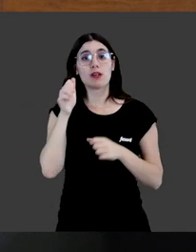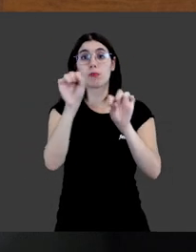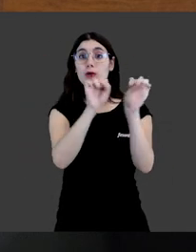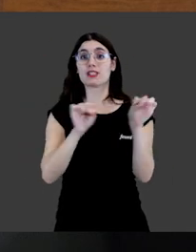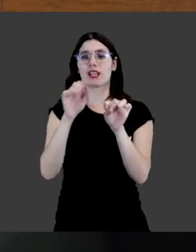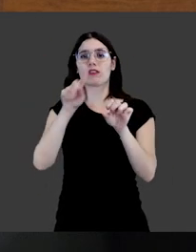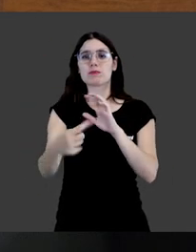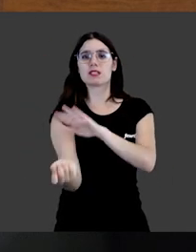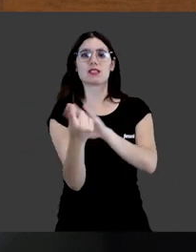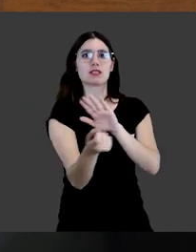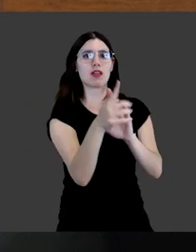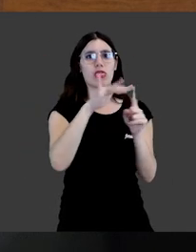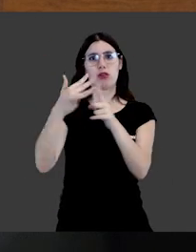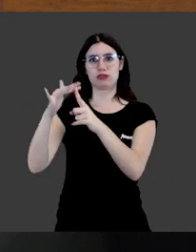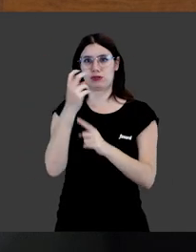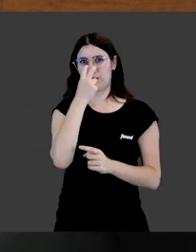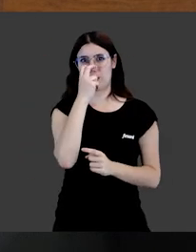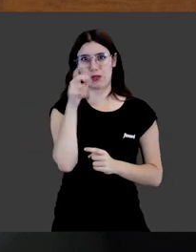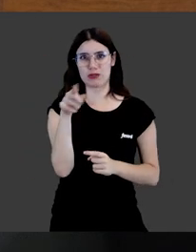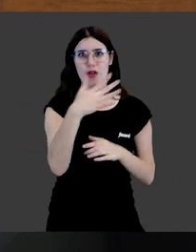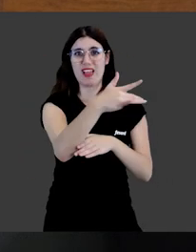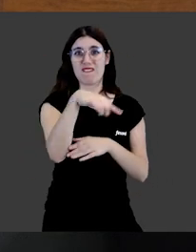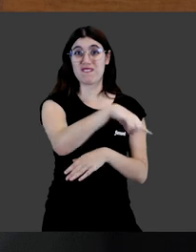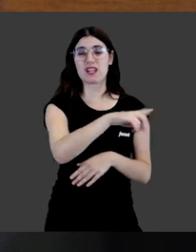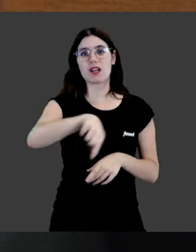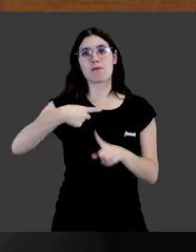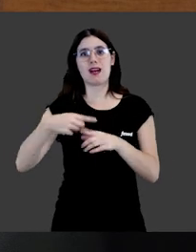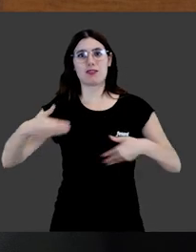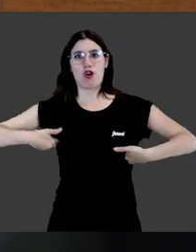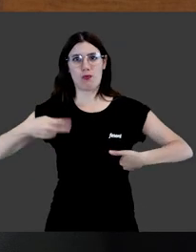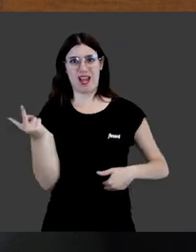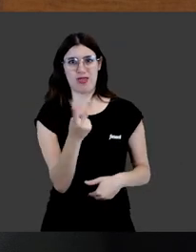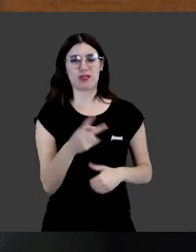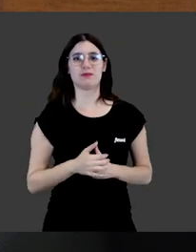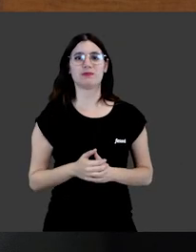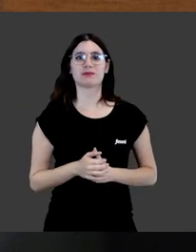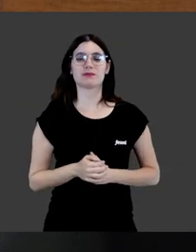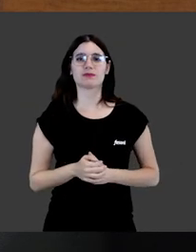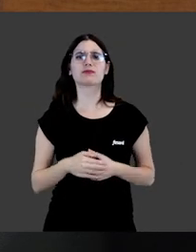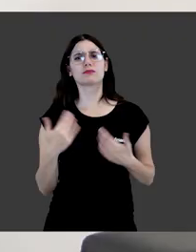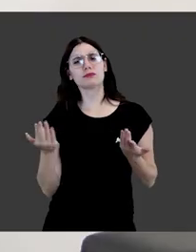Pero es verdad que en base a esa protección han surgido estos dos casos curiosos en relación con el delfín y con la orangutana.